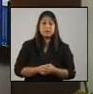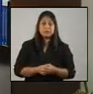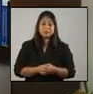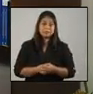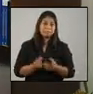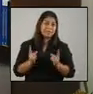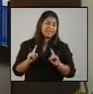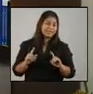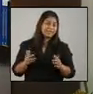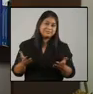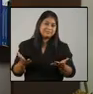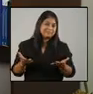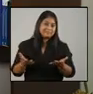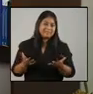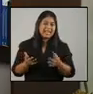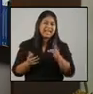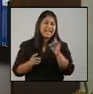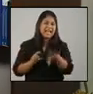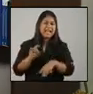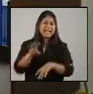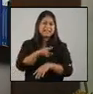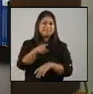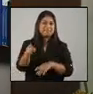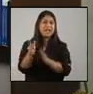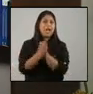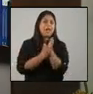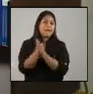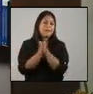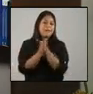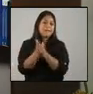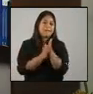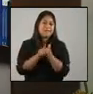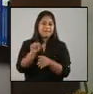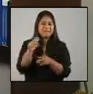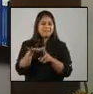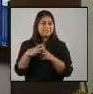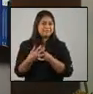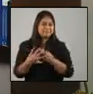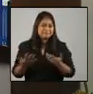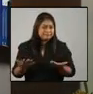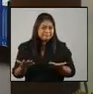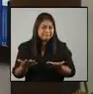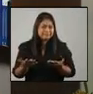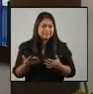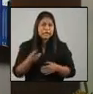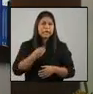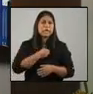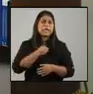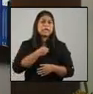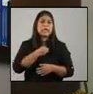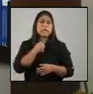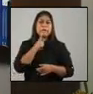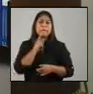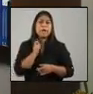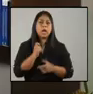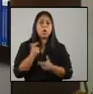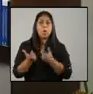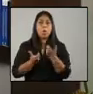Pero hay quienes se aprovechan de esta situación porque quieren mejorar su comercio,